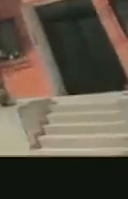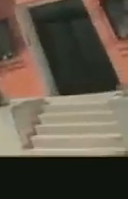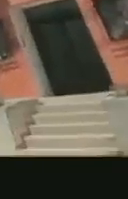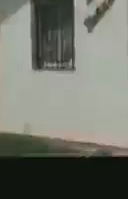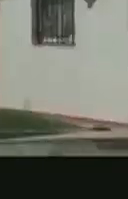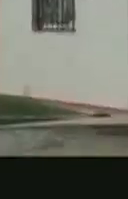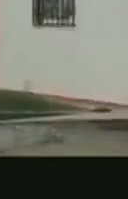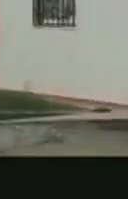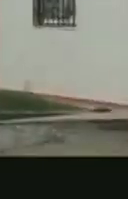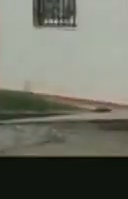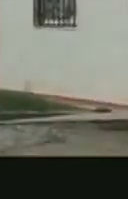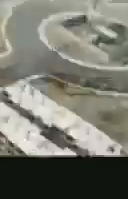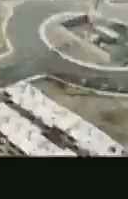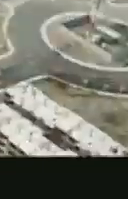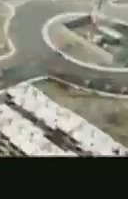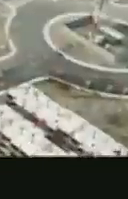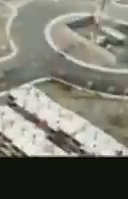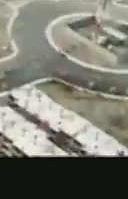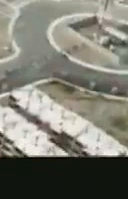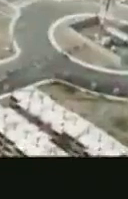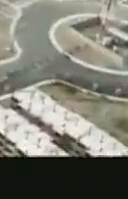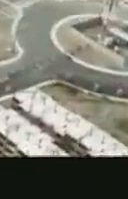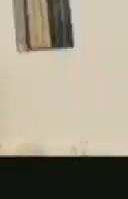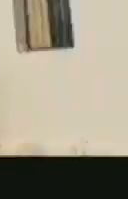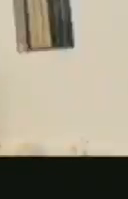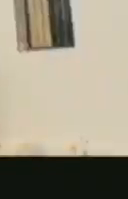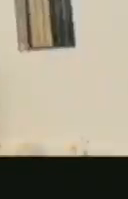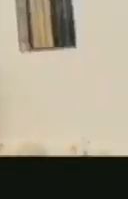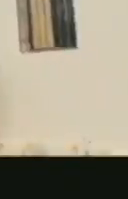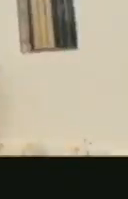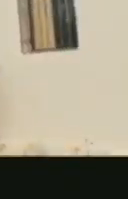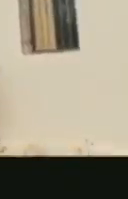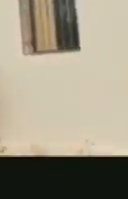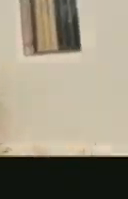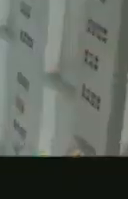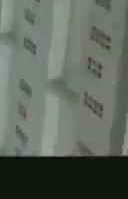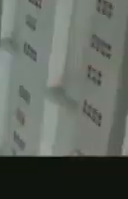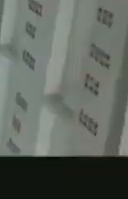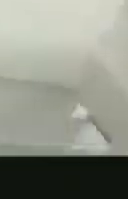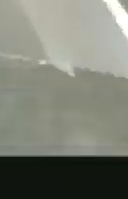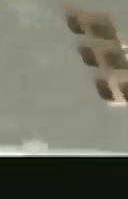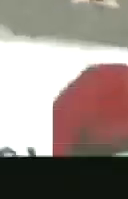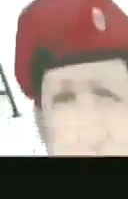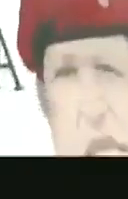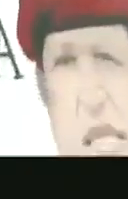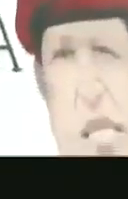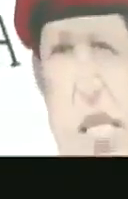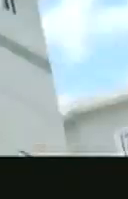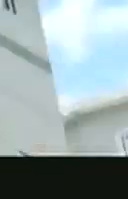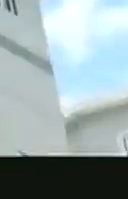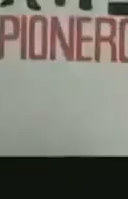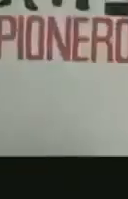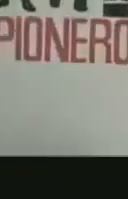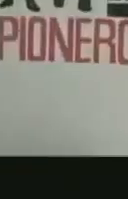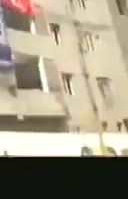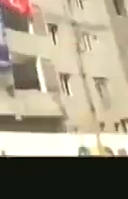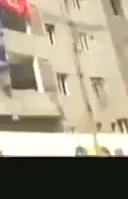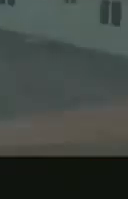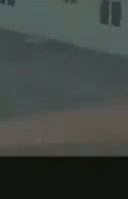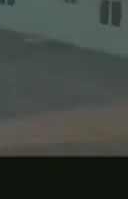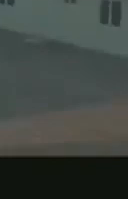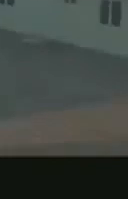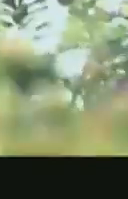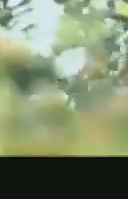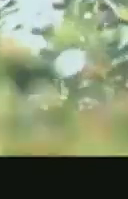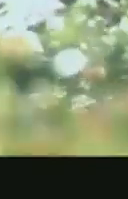Plan de la Patria 2025. Y nosotros seguimos por el camino de Chávez, por el camino de la revolución. ¡Que